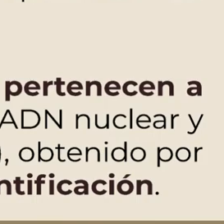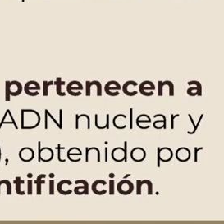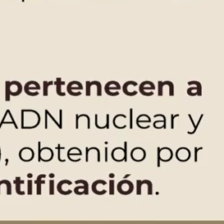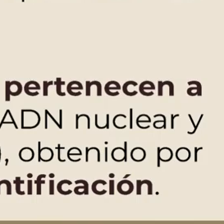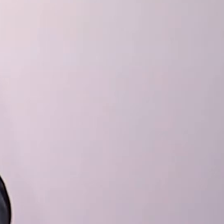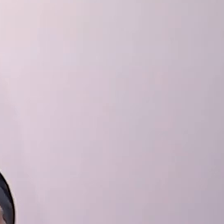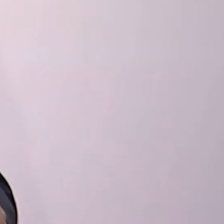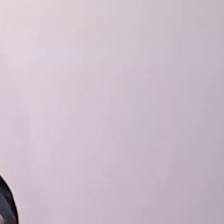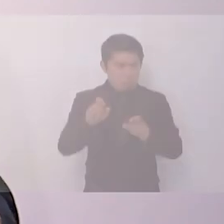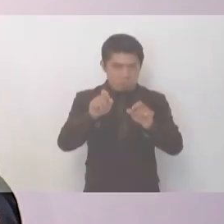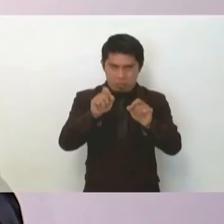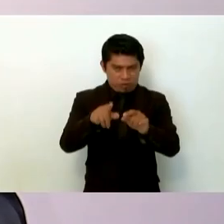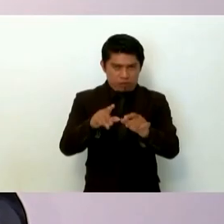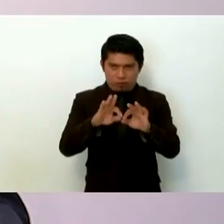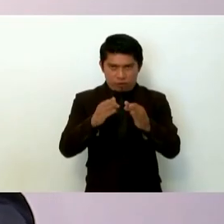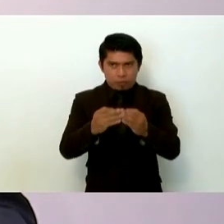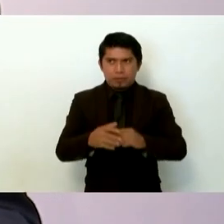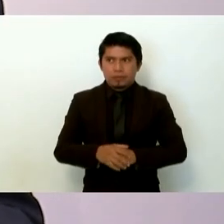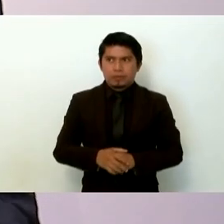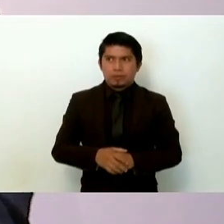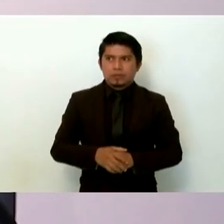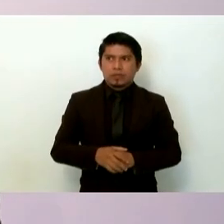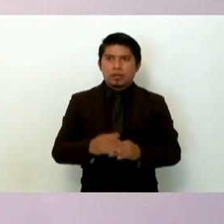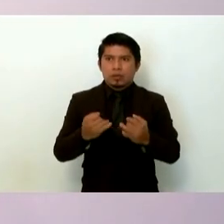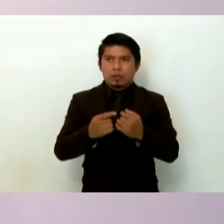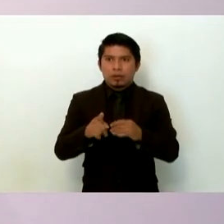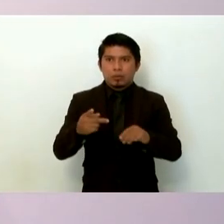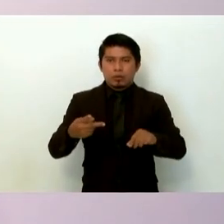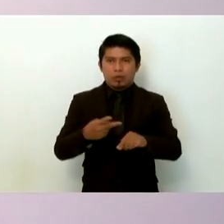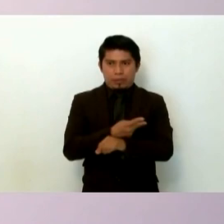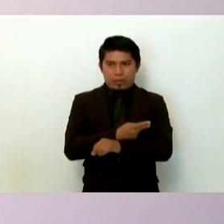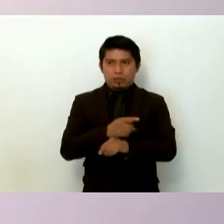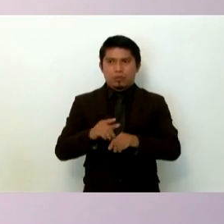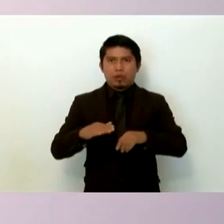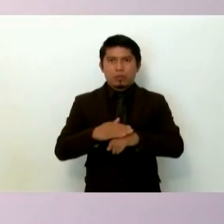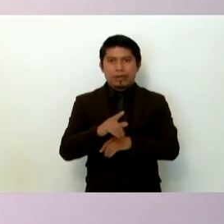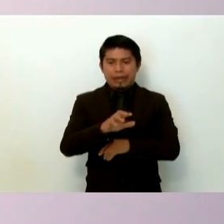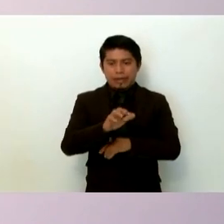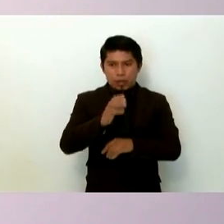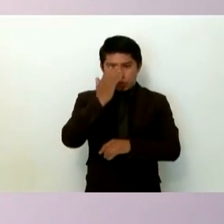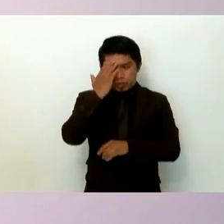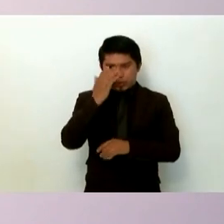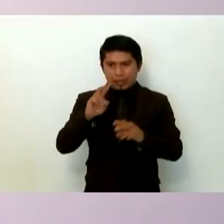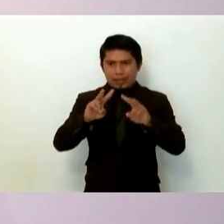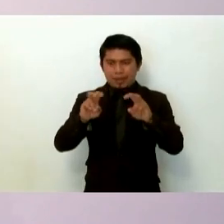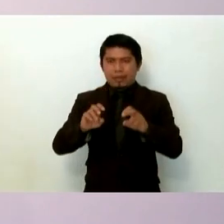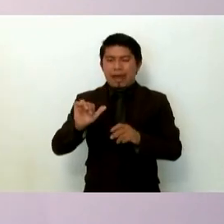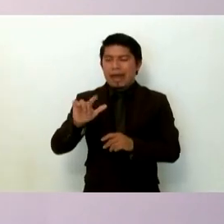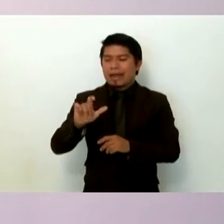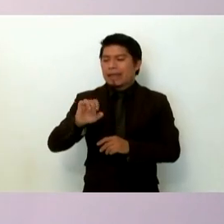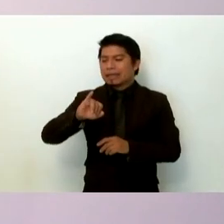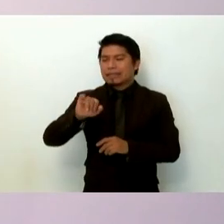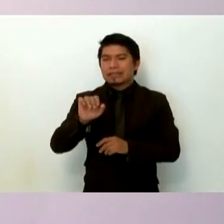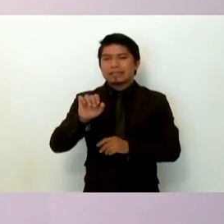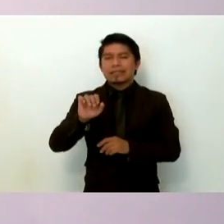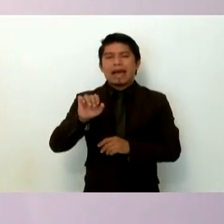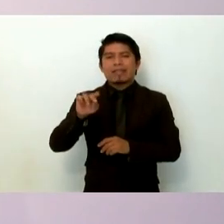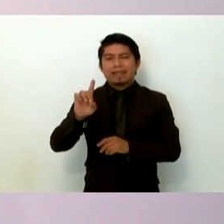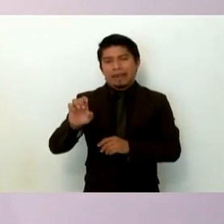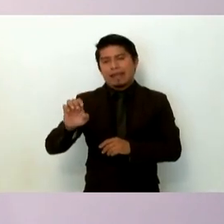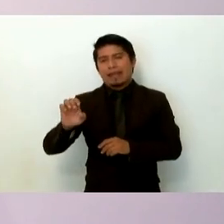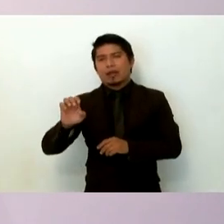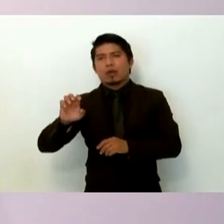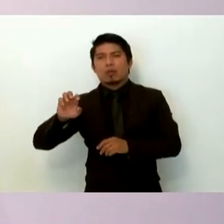de la misma manera así como sucedió por qué reconocemos el caso de Alexander Mora porque